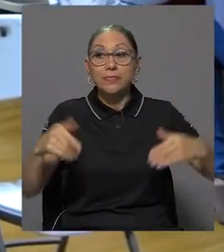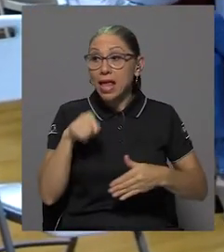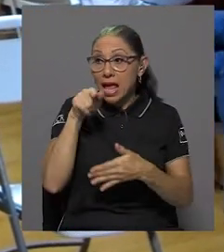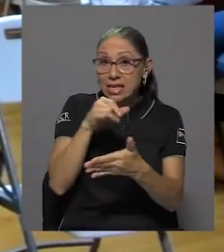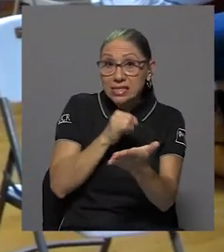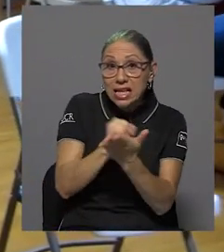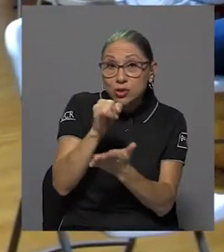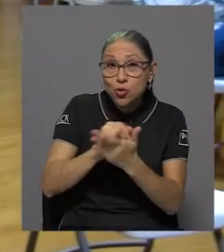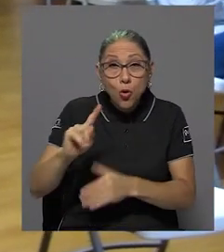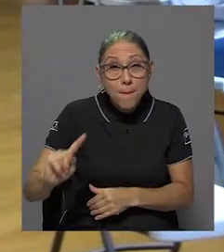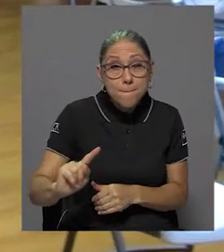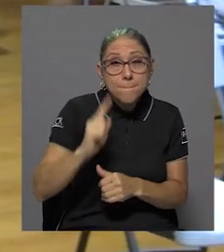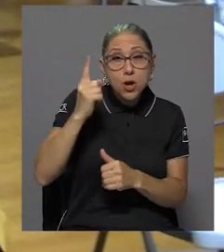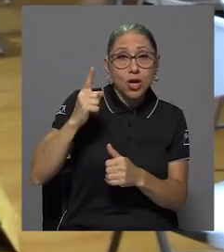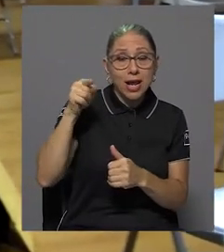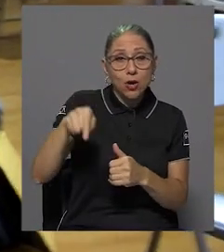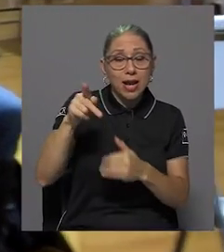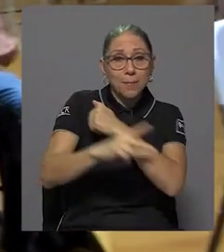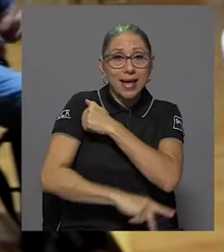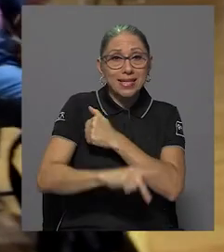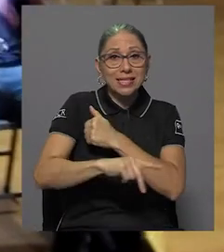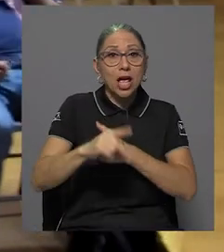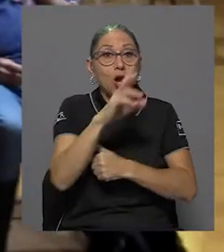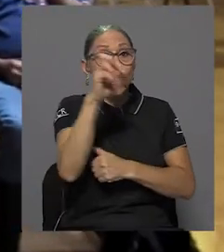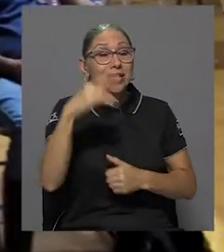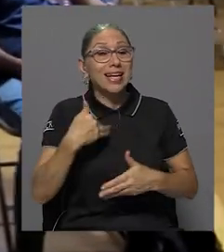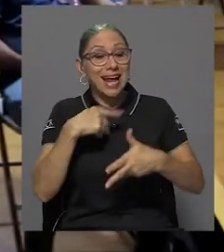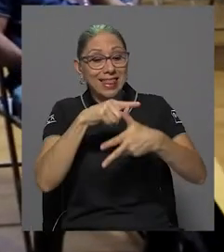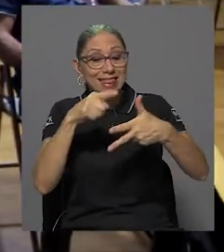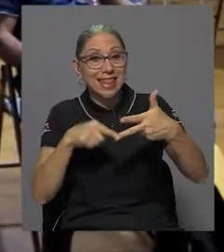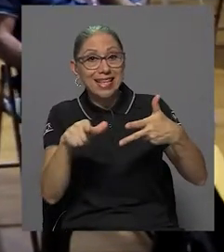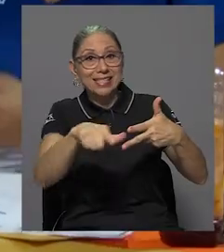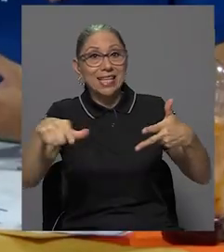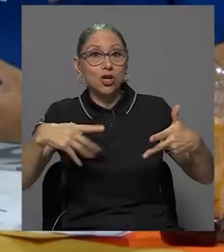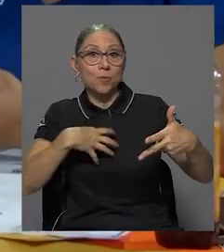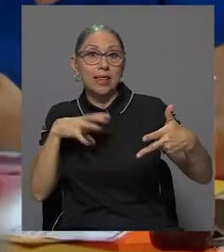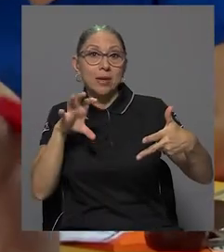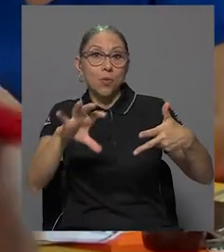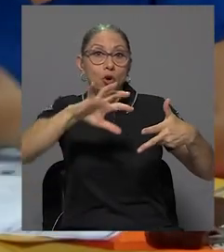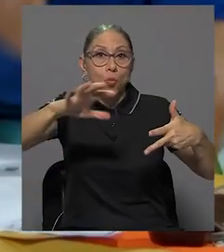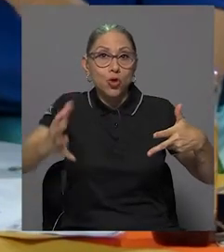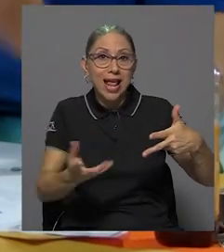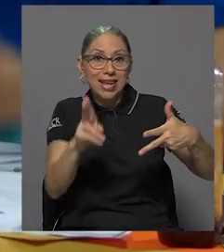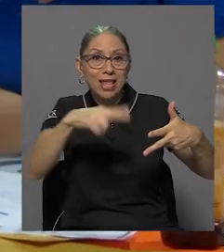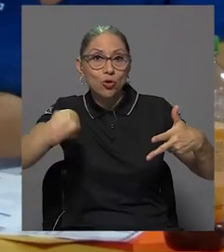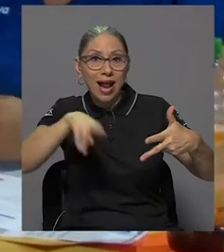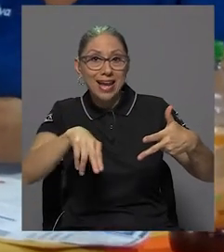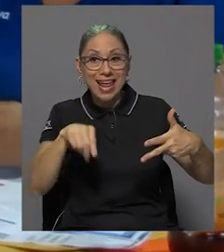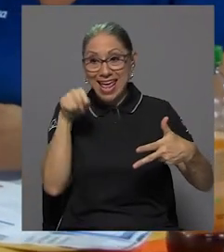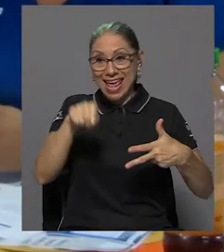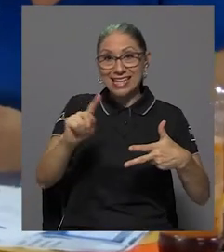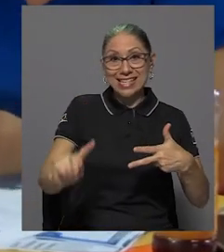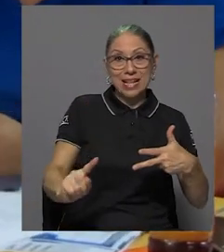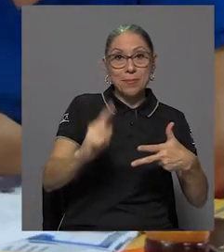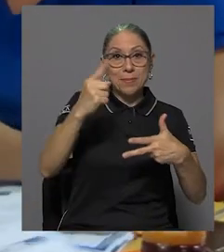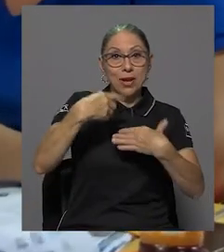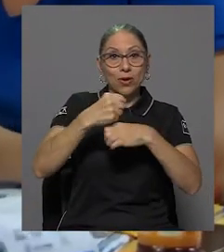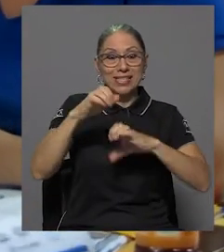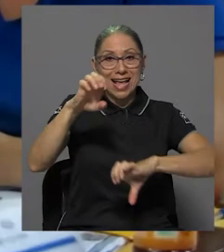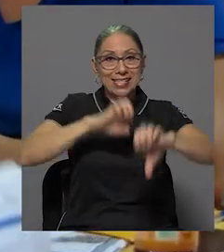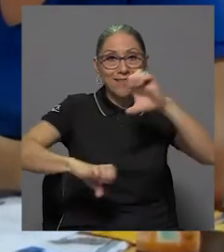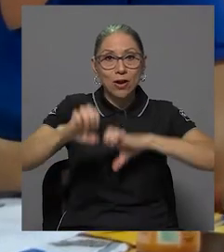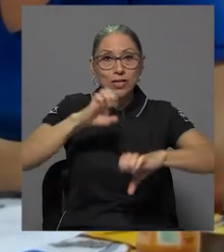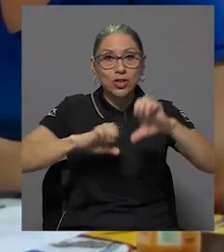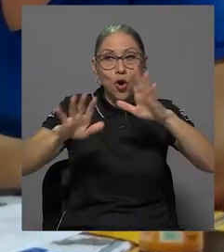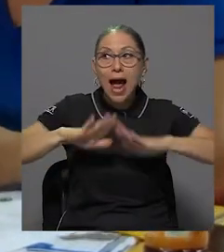país, ¿verdad? Costa Rica cuenta con tres sitios patrimonio mundial naturales. Es el primero en que se realiza la evaluación ambiental estratégica